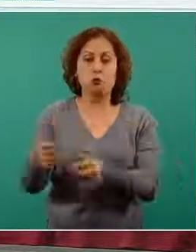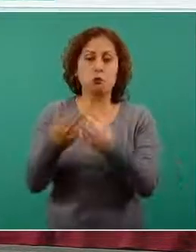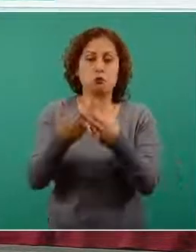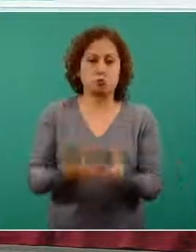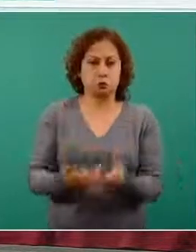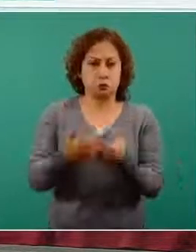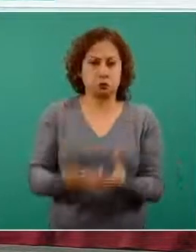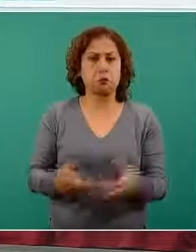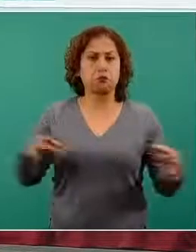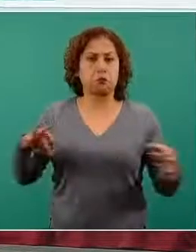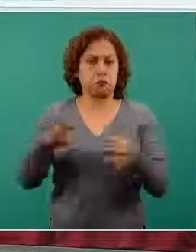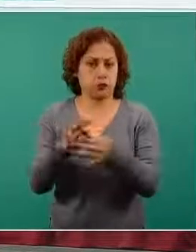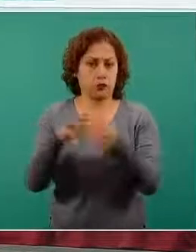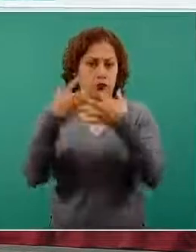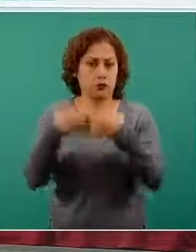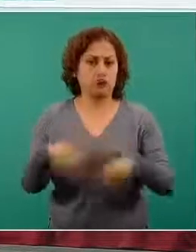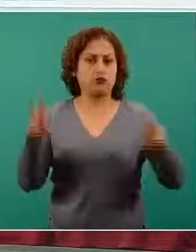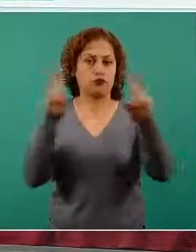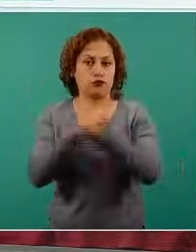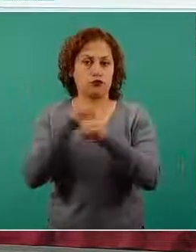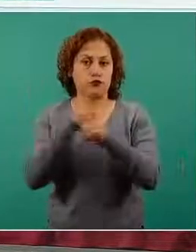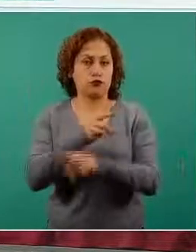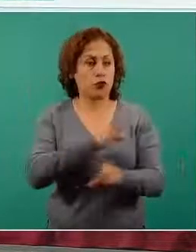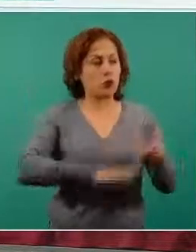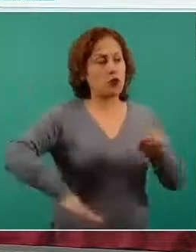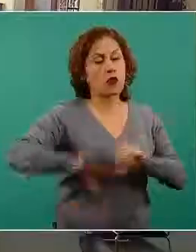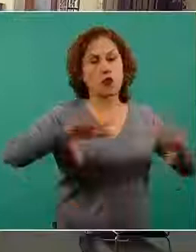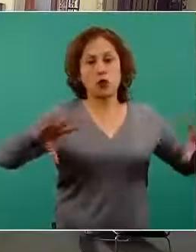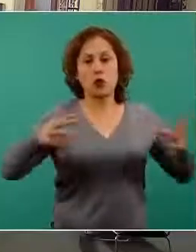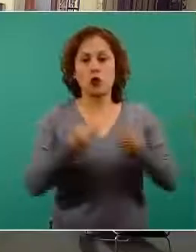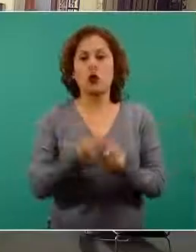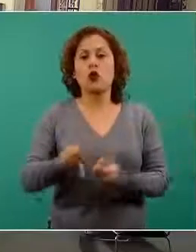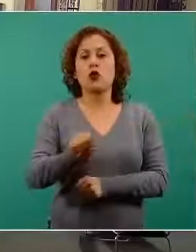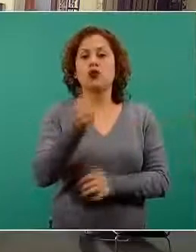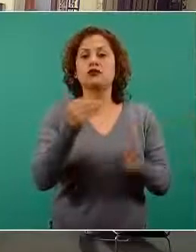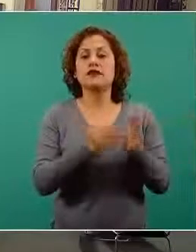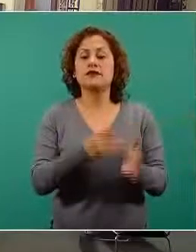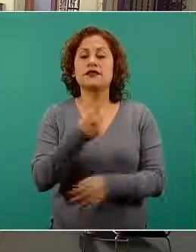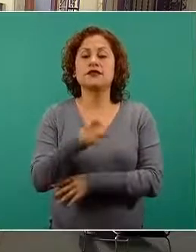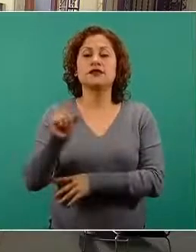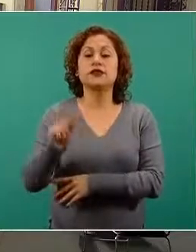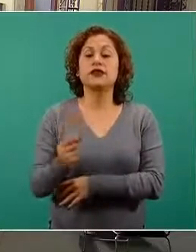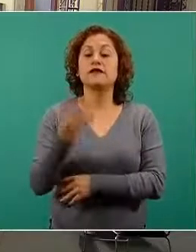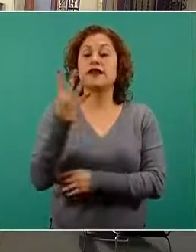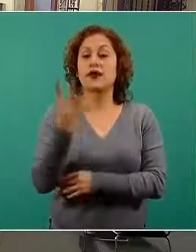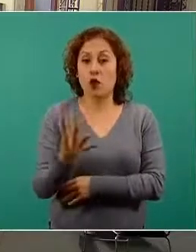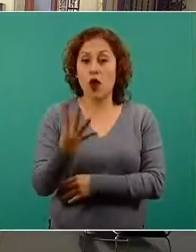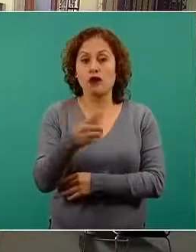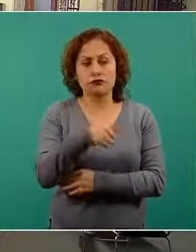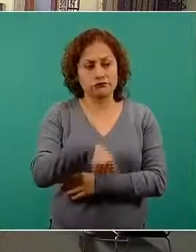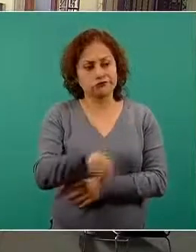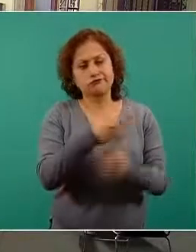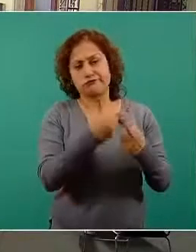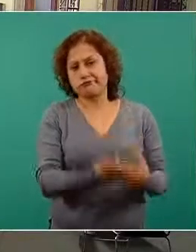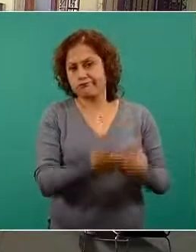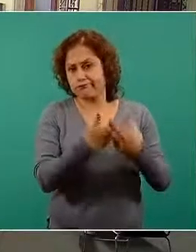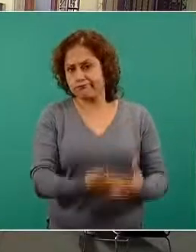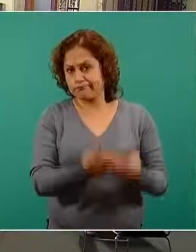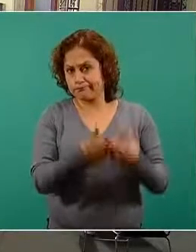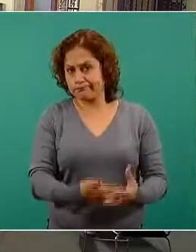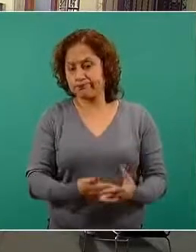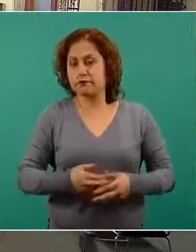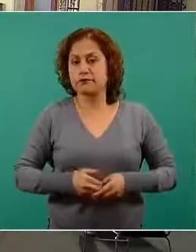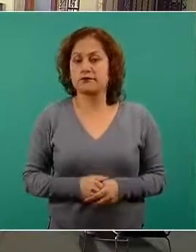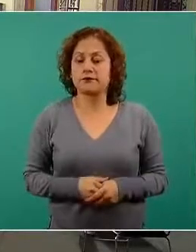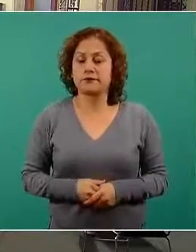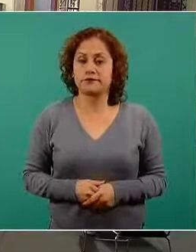un respirador mecánico del total de 11 mil 174 camas con respirador mecánico que se tienen registradas